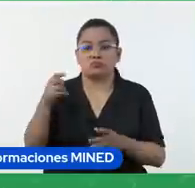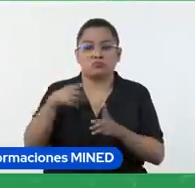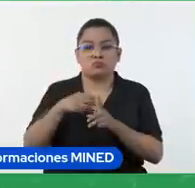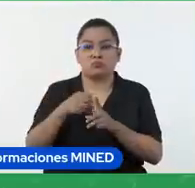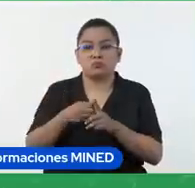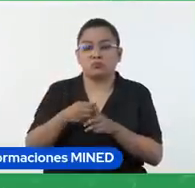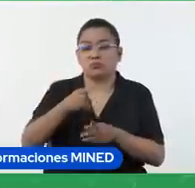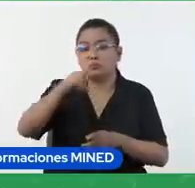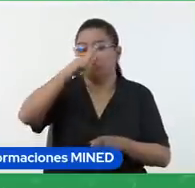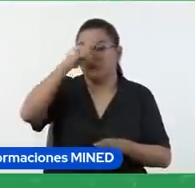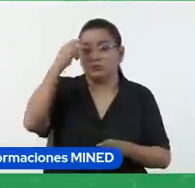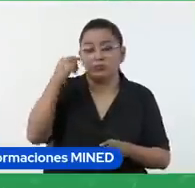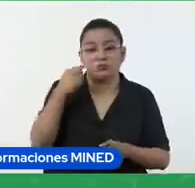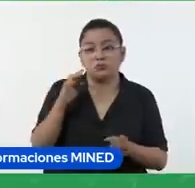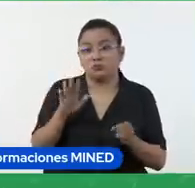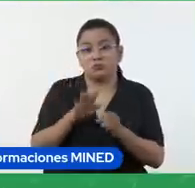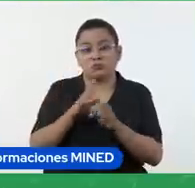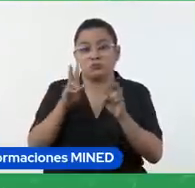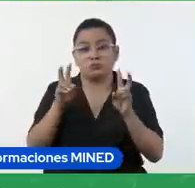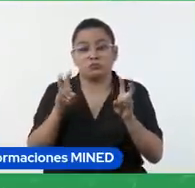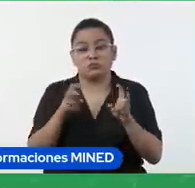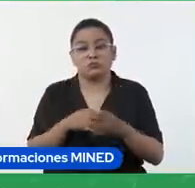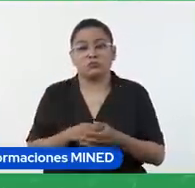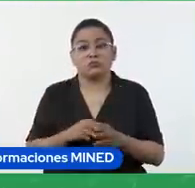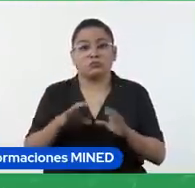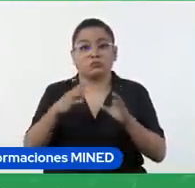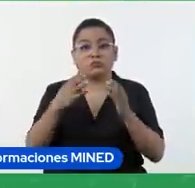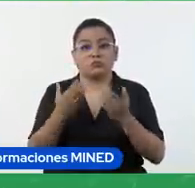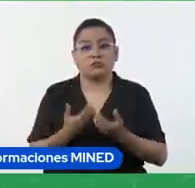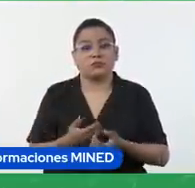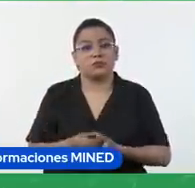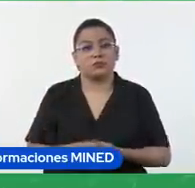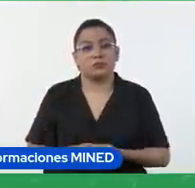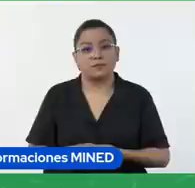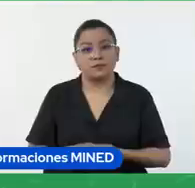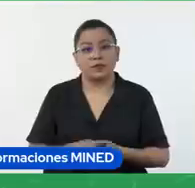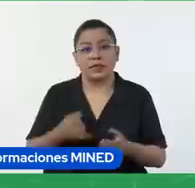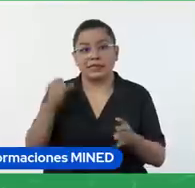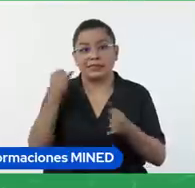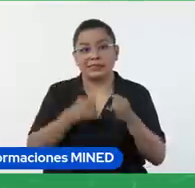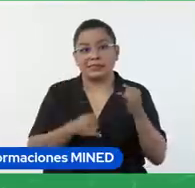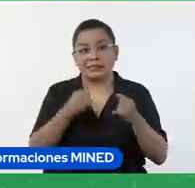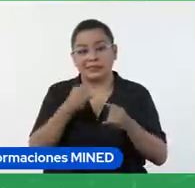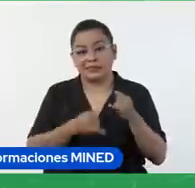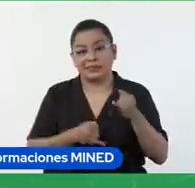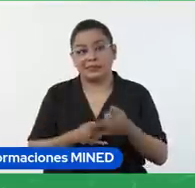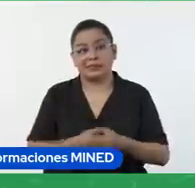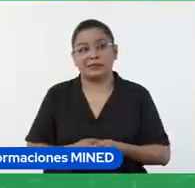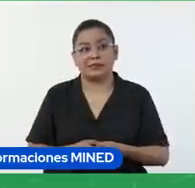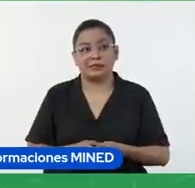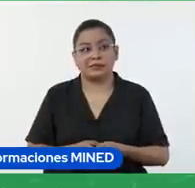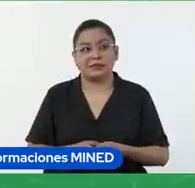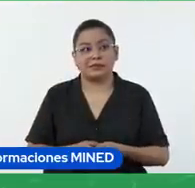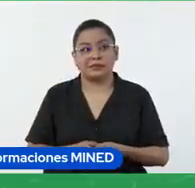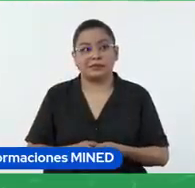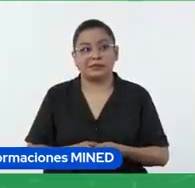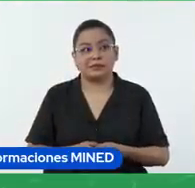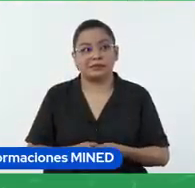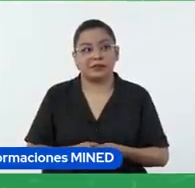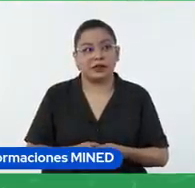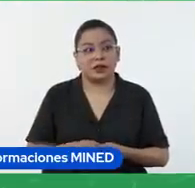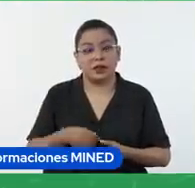con los contenidos trabajados en clases. Y por último, puse ahí uno de oficio, ya de la